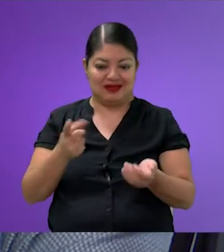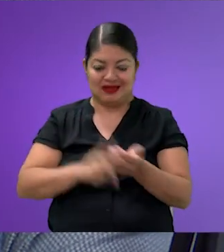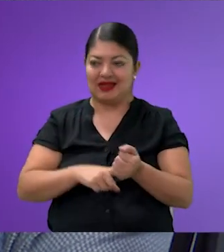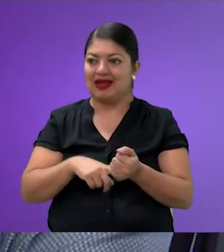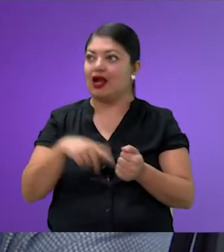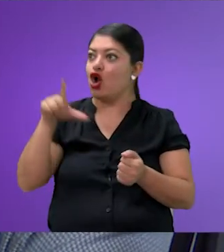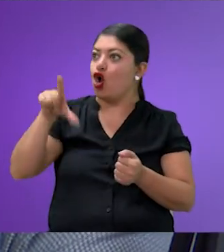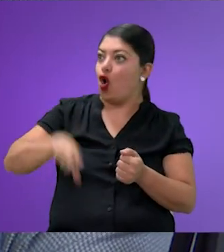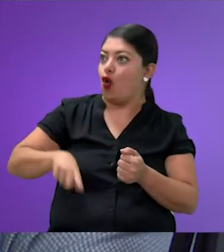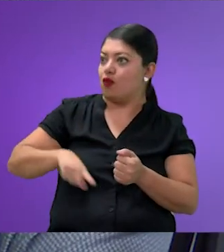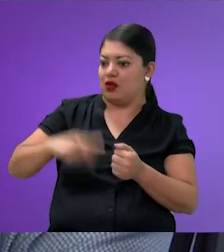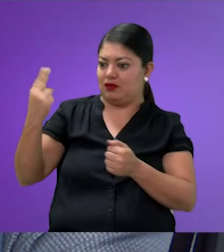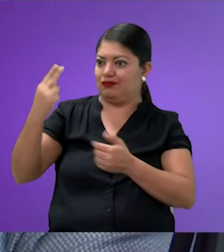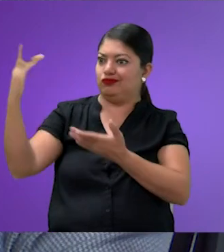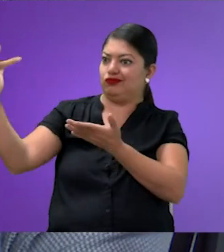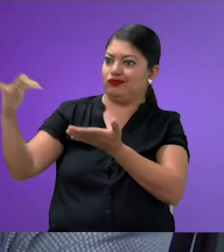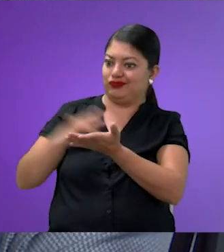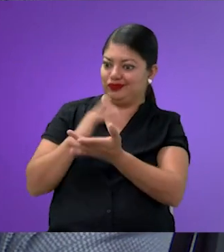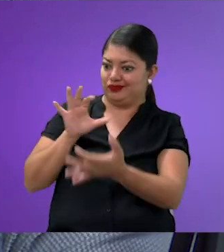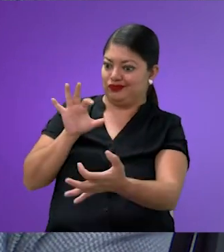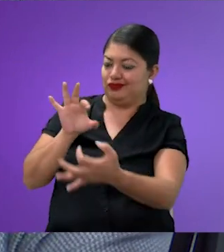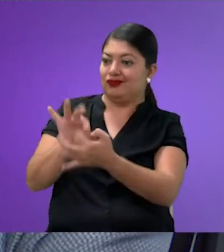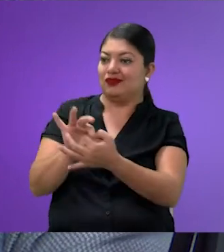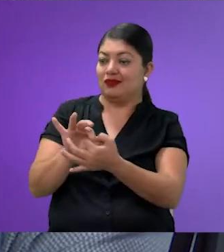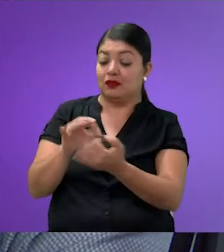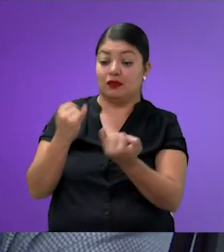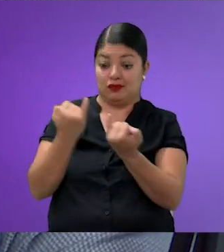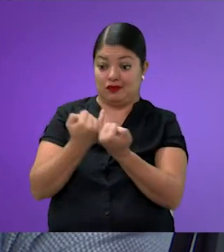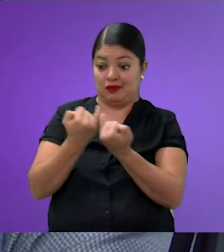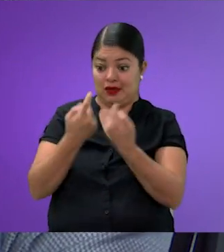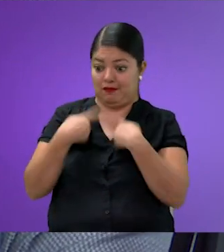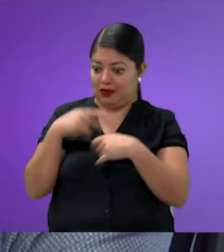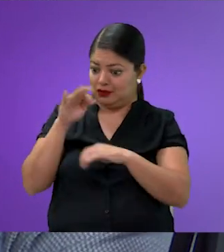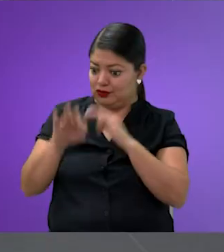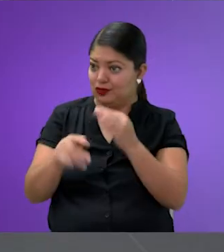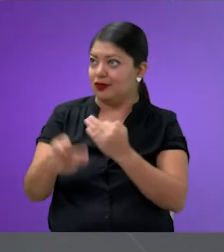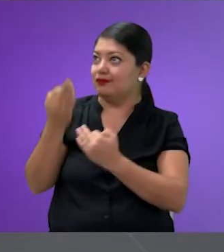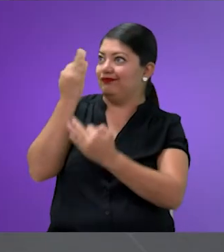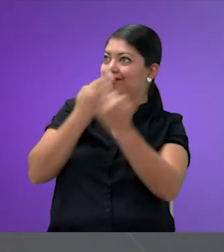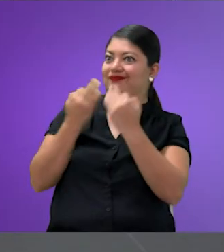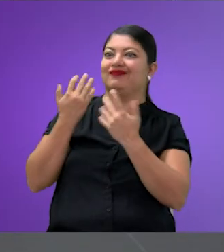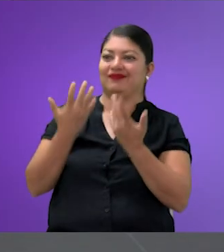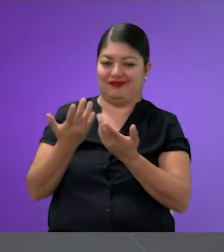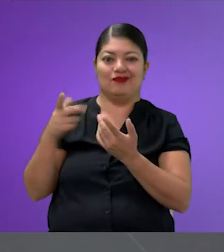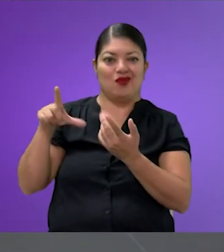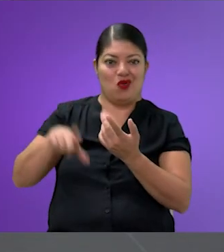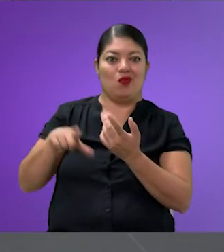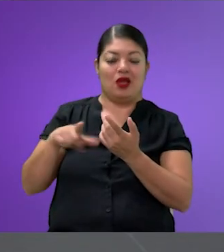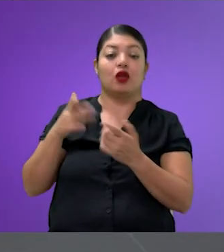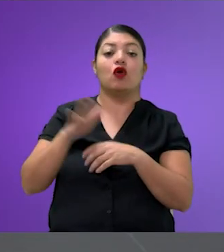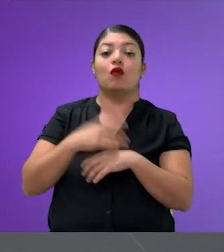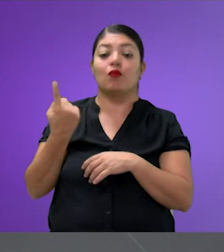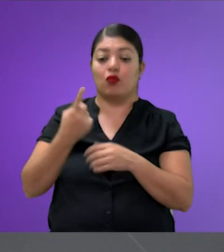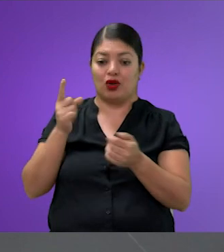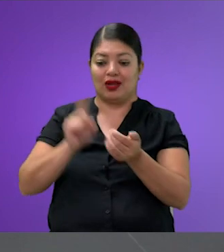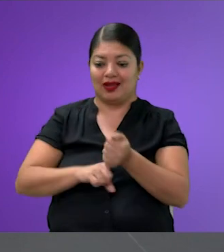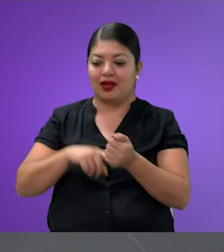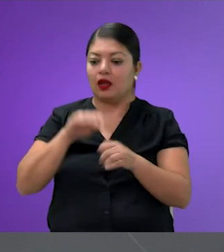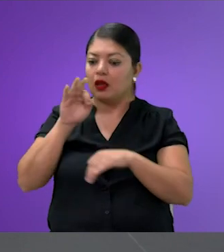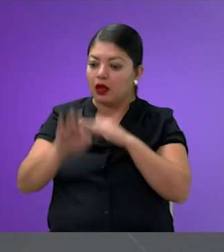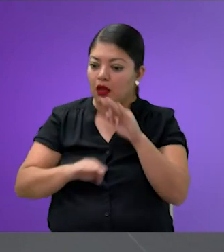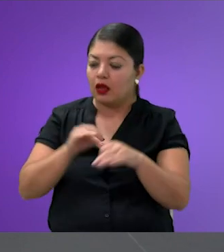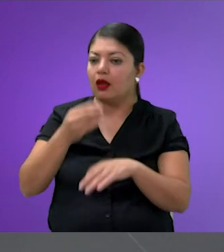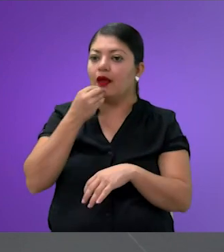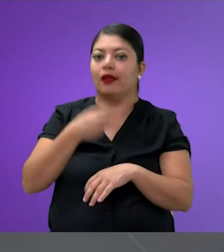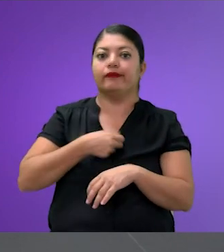de gobierno que pueden ser entrelazadas. Y el cuidador también, porque como bien lo señalas, ¿no? A veces el que cuida es el que termina ya no yendo al médico. Sí.